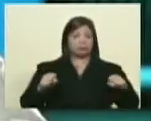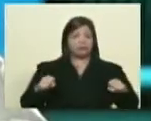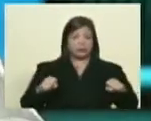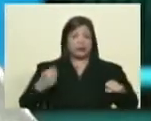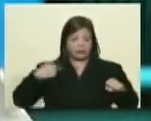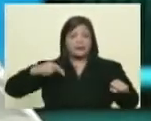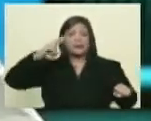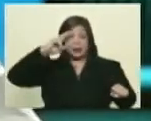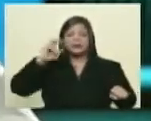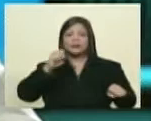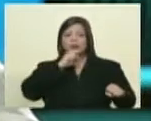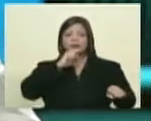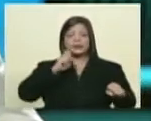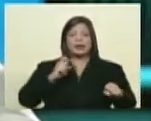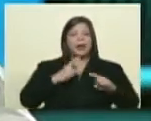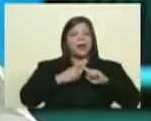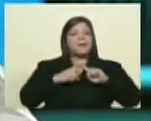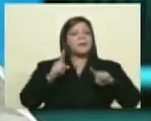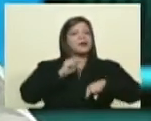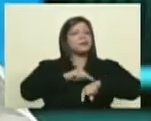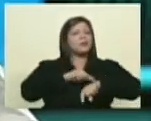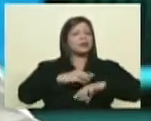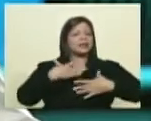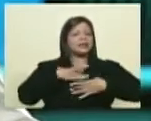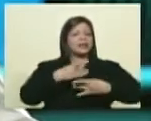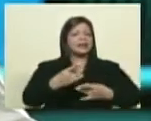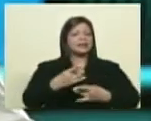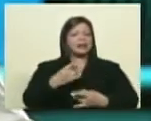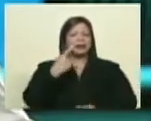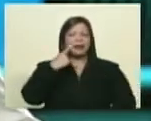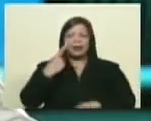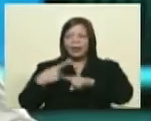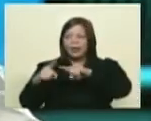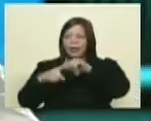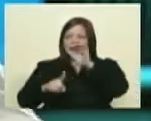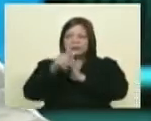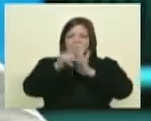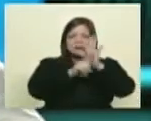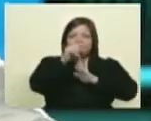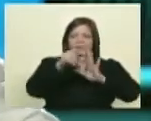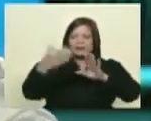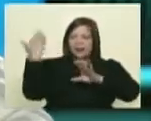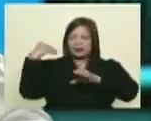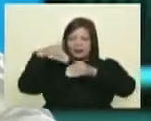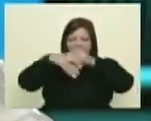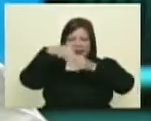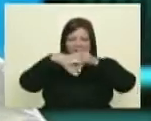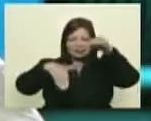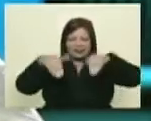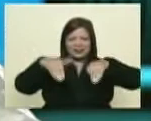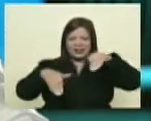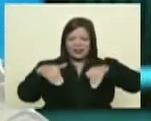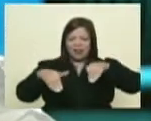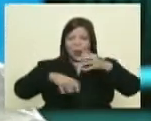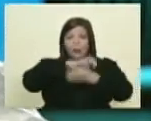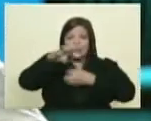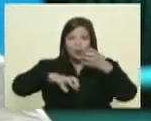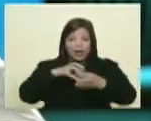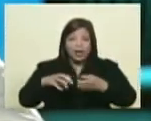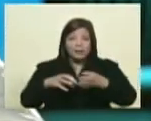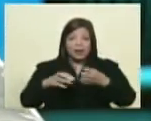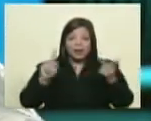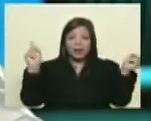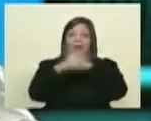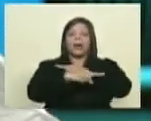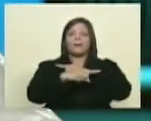momento muy duro pero al mismo tiempo es interesante ver como se están desarrollando las últimas elecciones como pese a la coyuntura aquí ha habido un